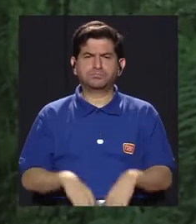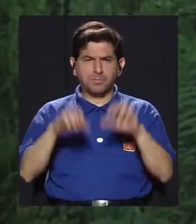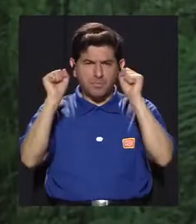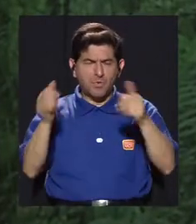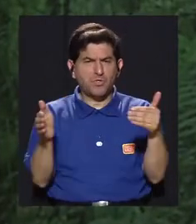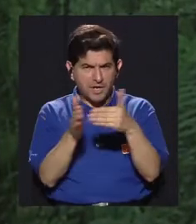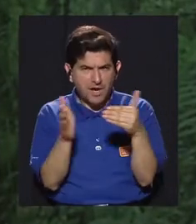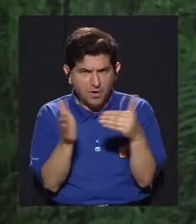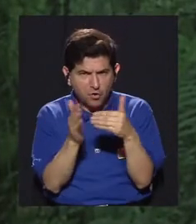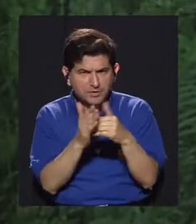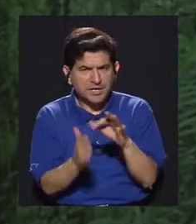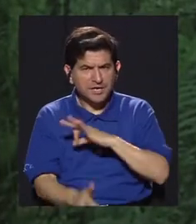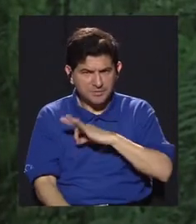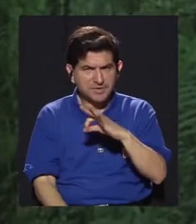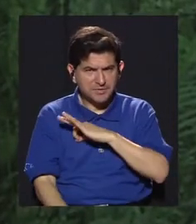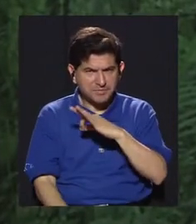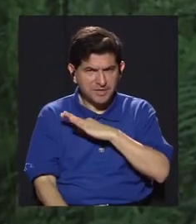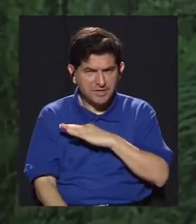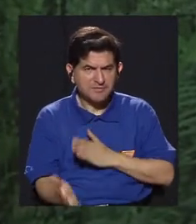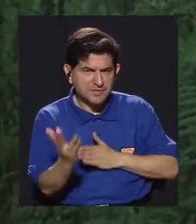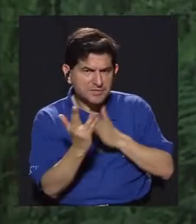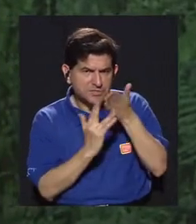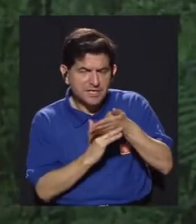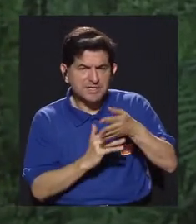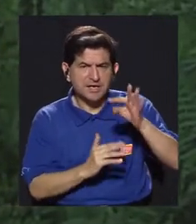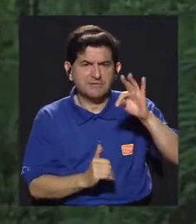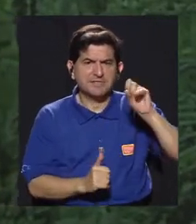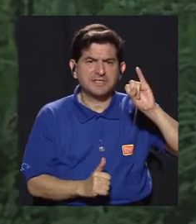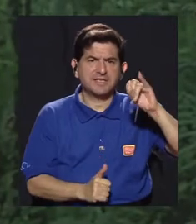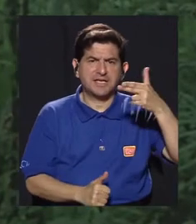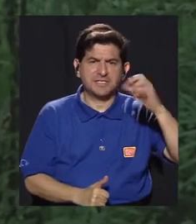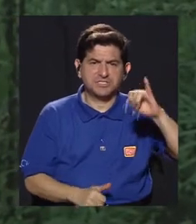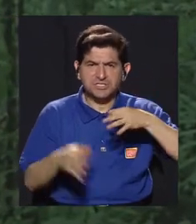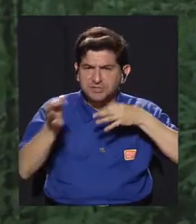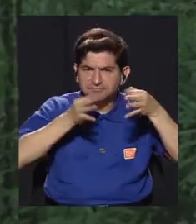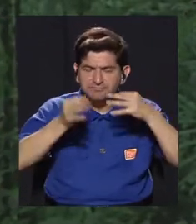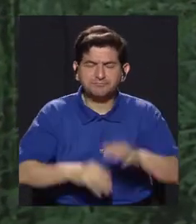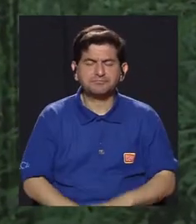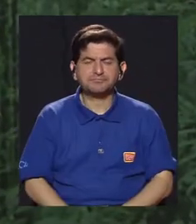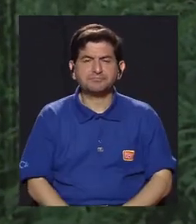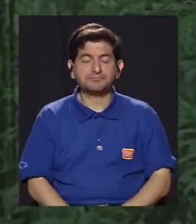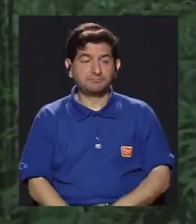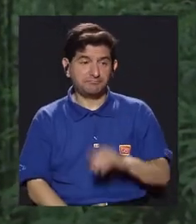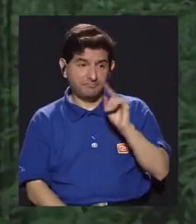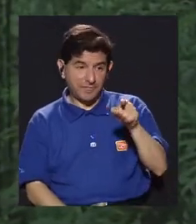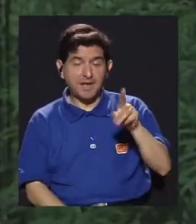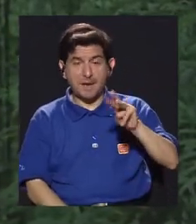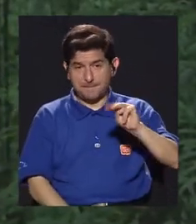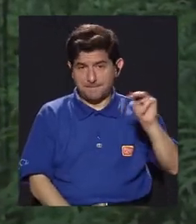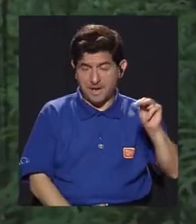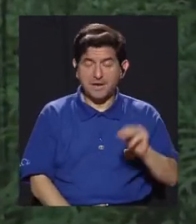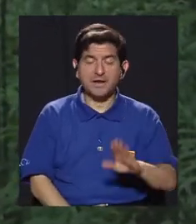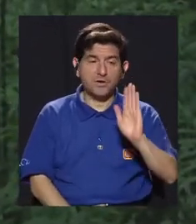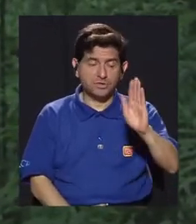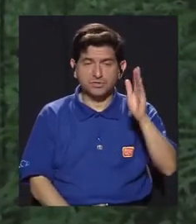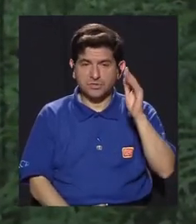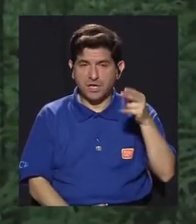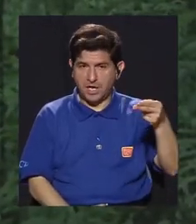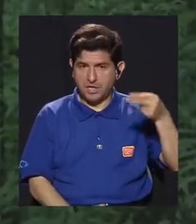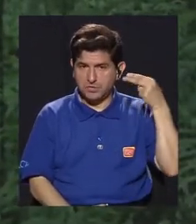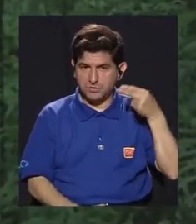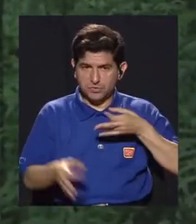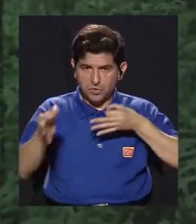Me gustaría retomar acerca de estos beneficios a través del Tai Chi. Claro. Bueno, Mariela, desde su historia, de verdad, también